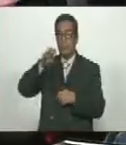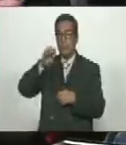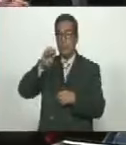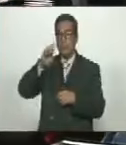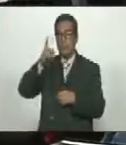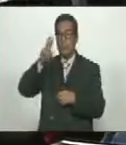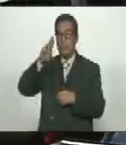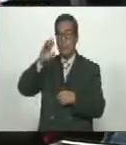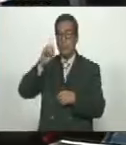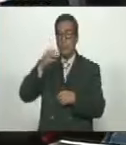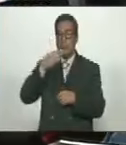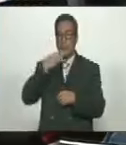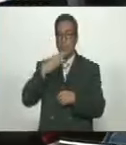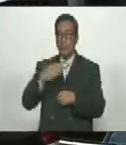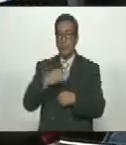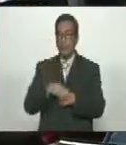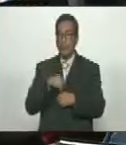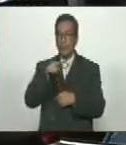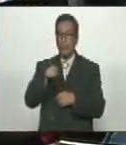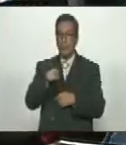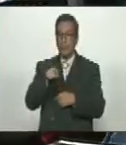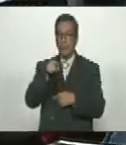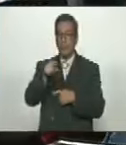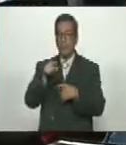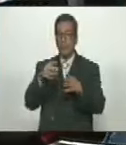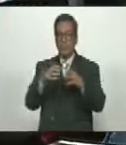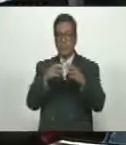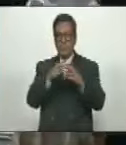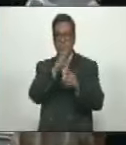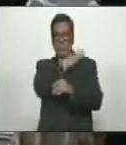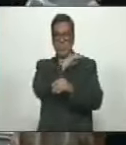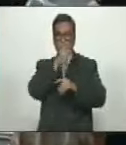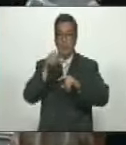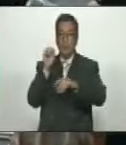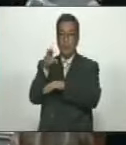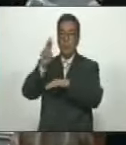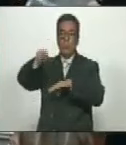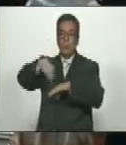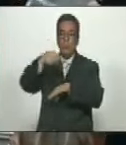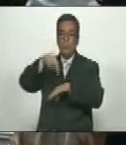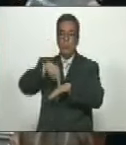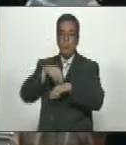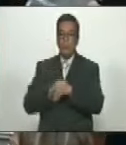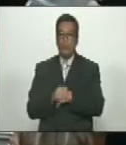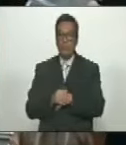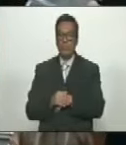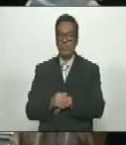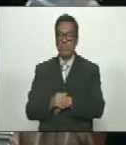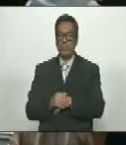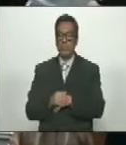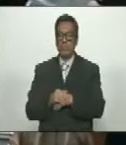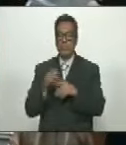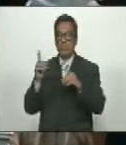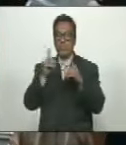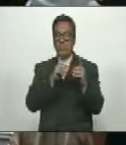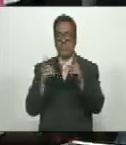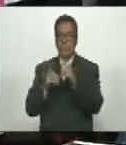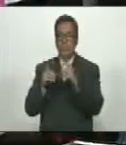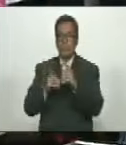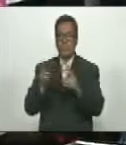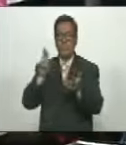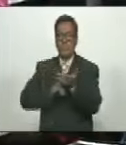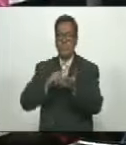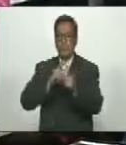solicitó a través de la junta directiva de la asamblea nacional una discusión de la